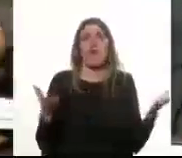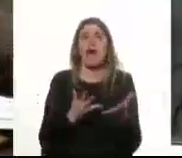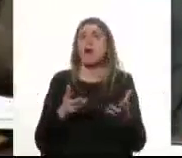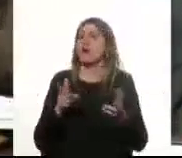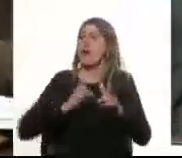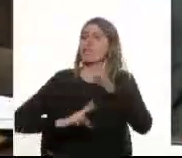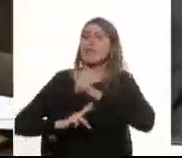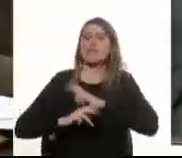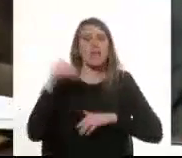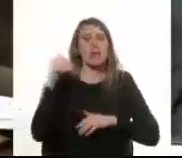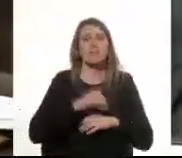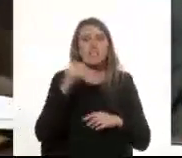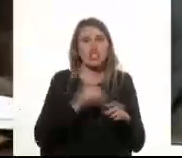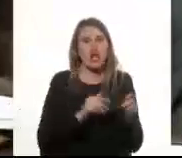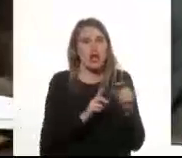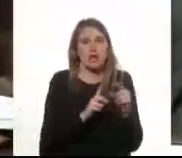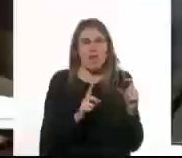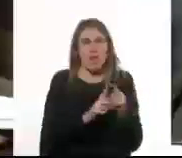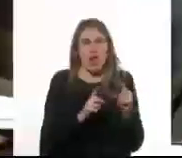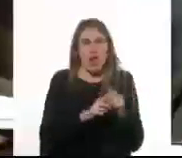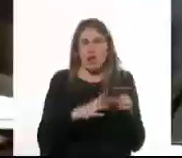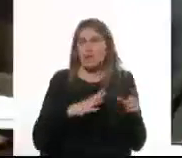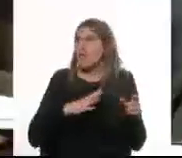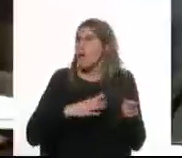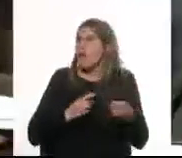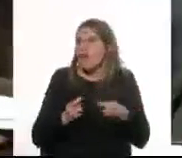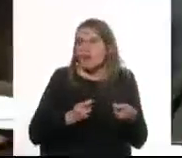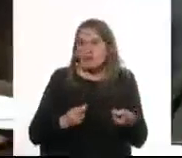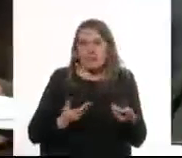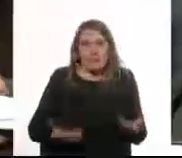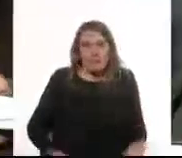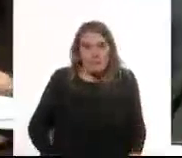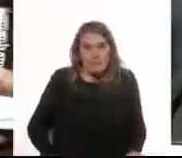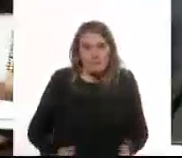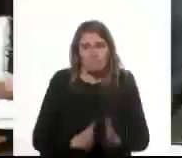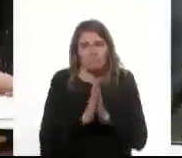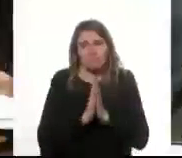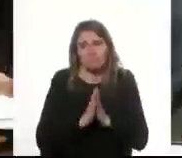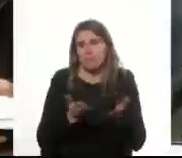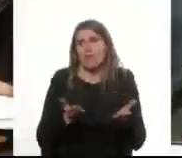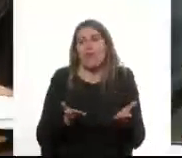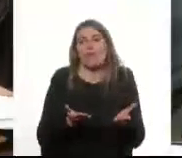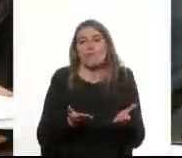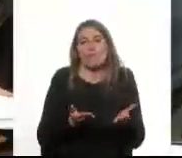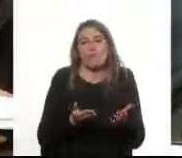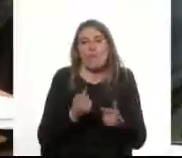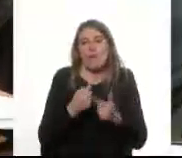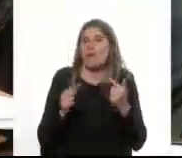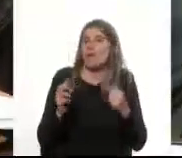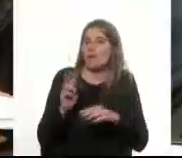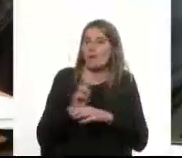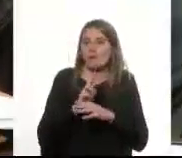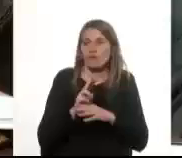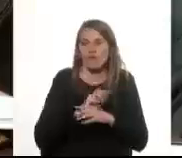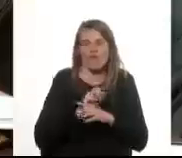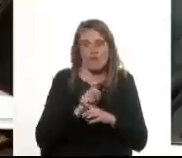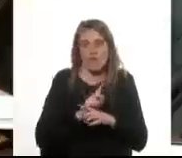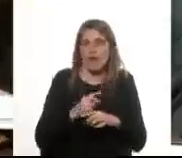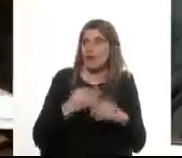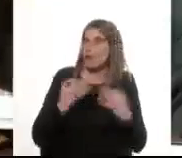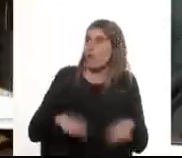manejábamos millones de dólares Por lo menos nos tienen que reconocer que materia de cobertura Era un